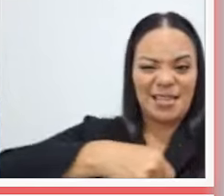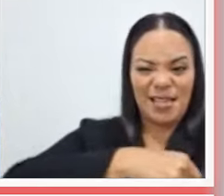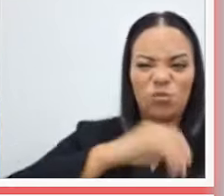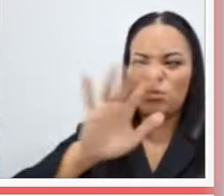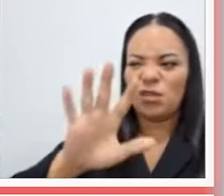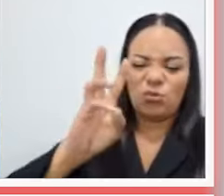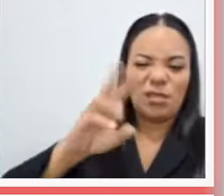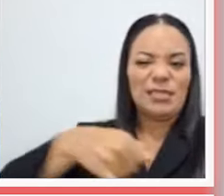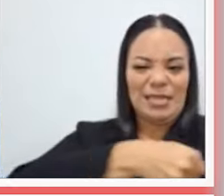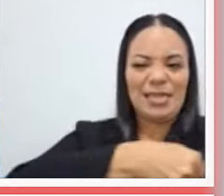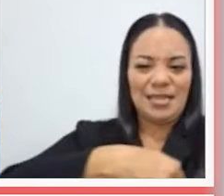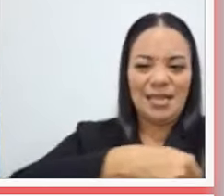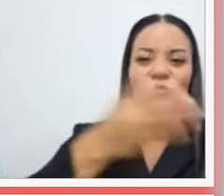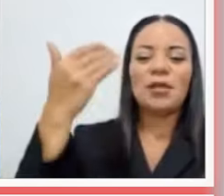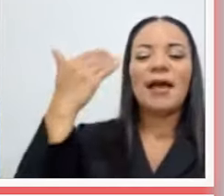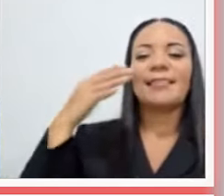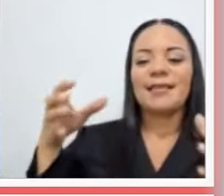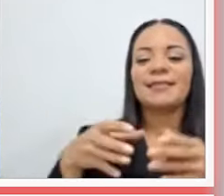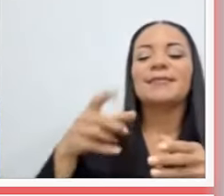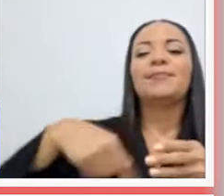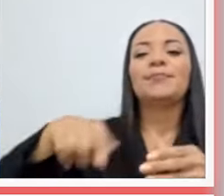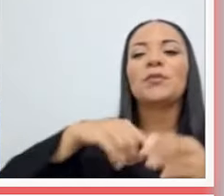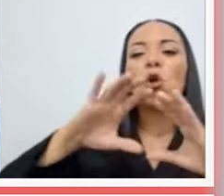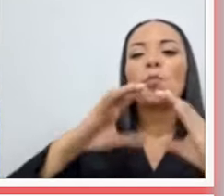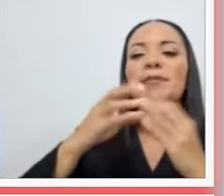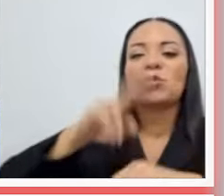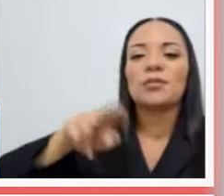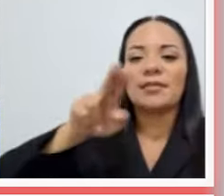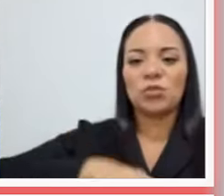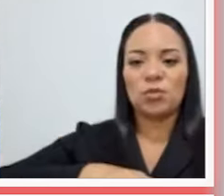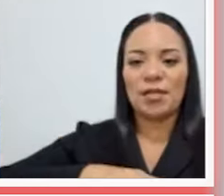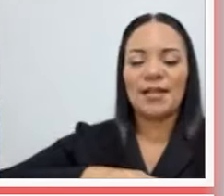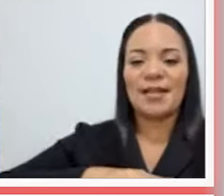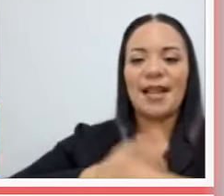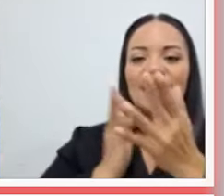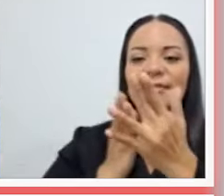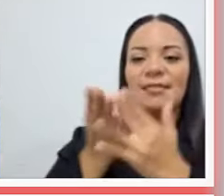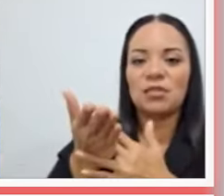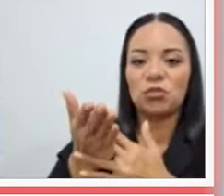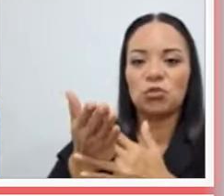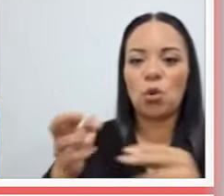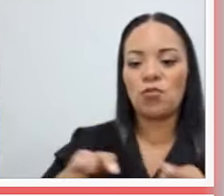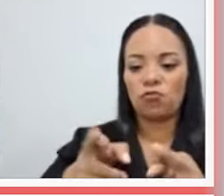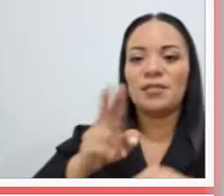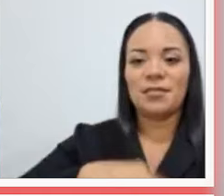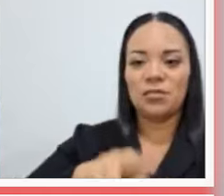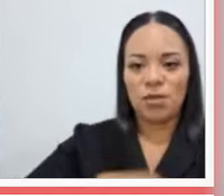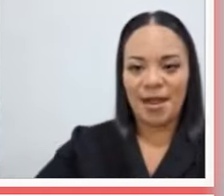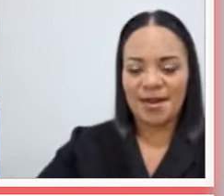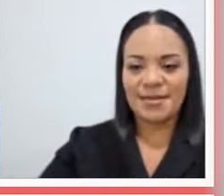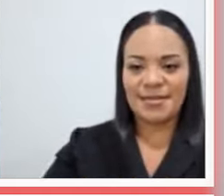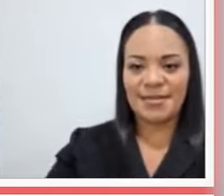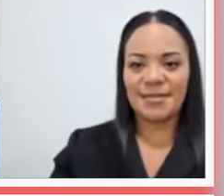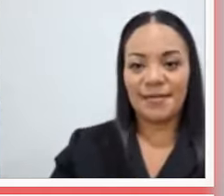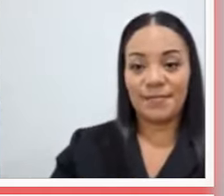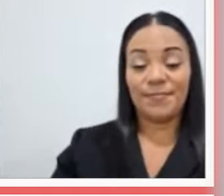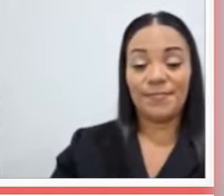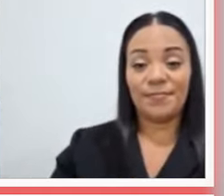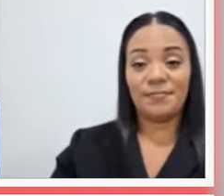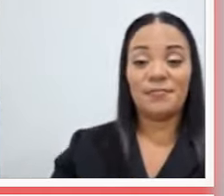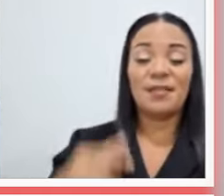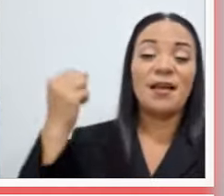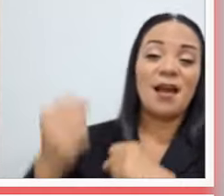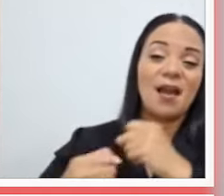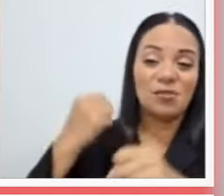componían la Comisión Nacional de Acceso a Rutas Nacionales? Los que por años